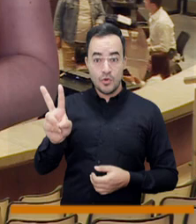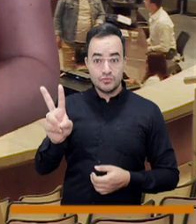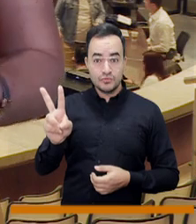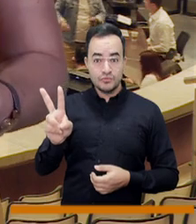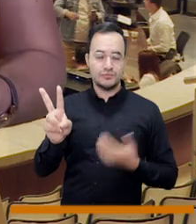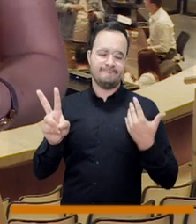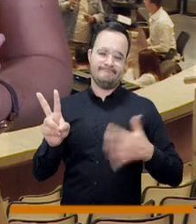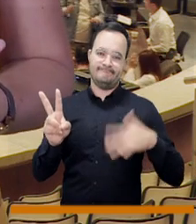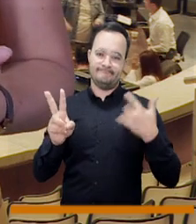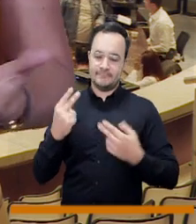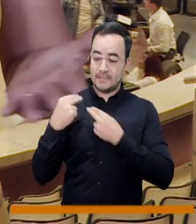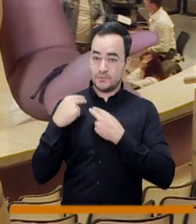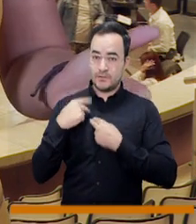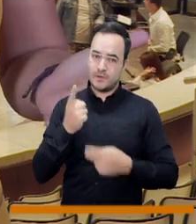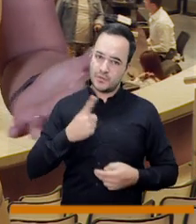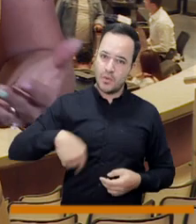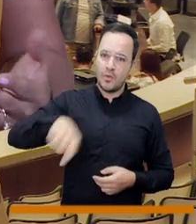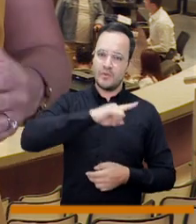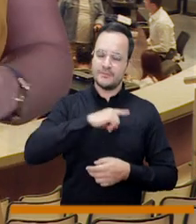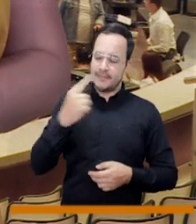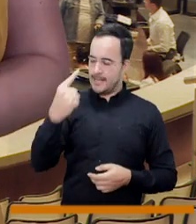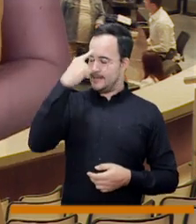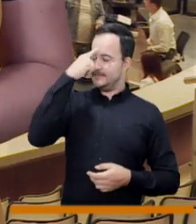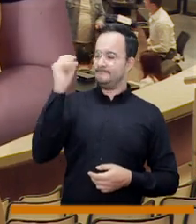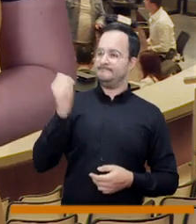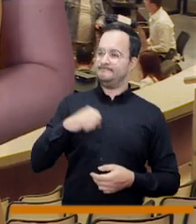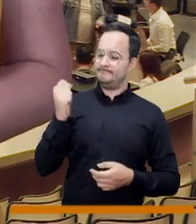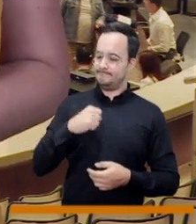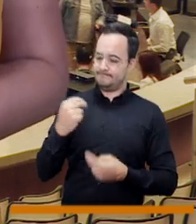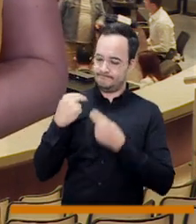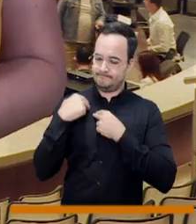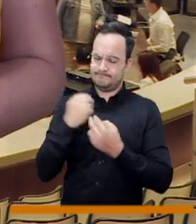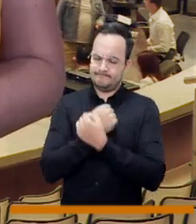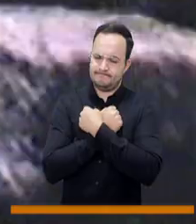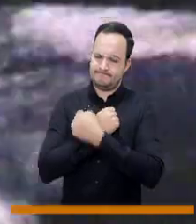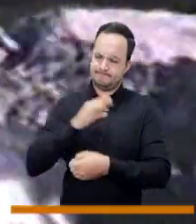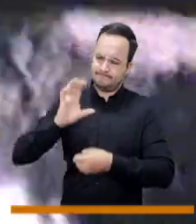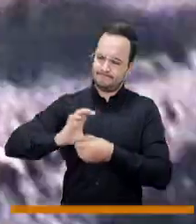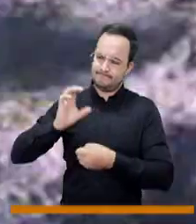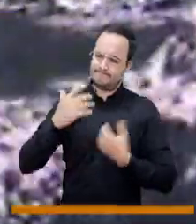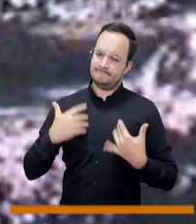insistir en la corresponsabilidad que todos tenemos con la ciudad de nuestros amores.